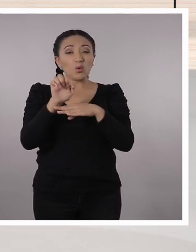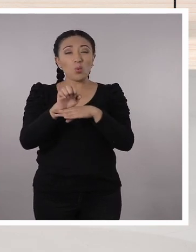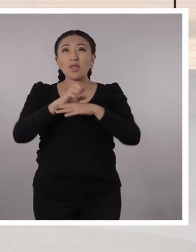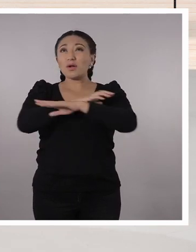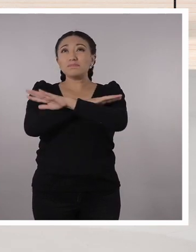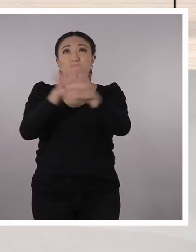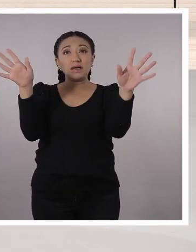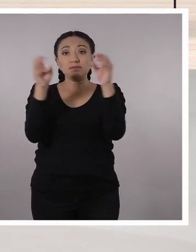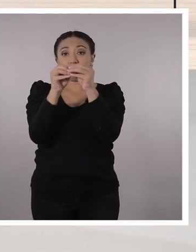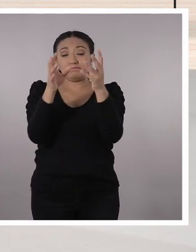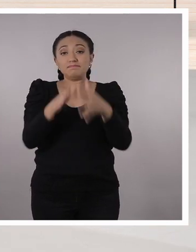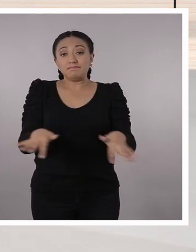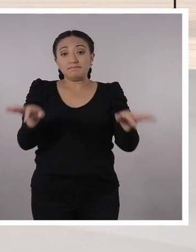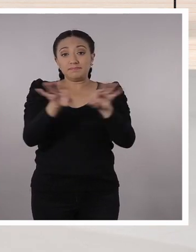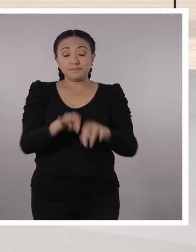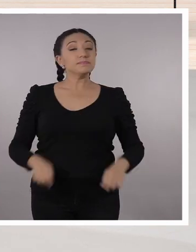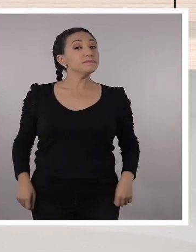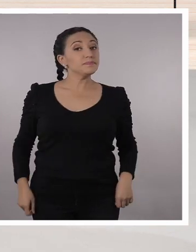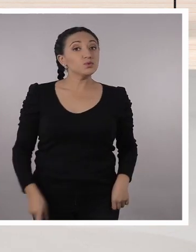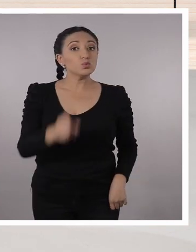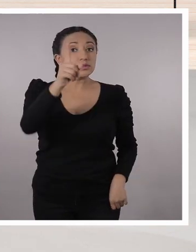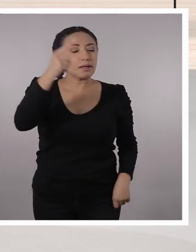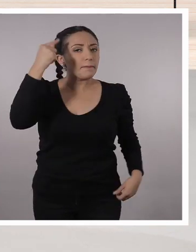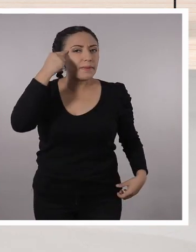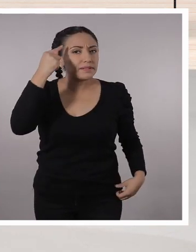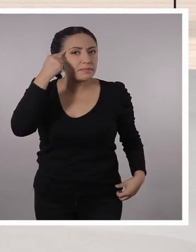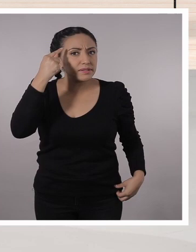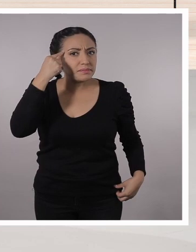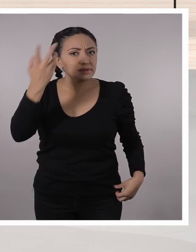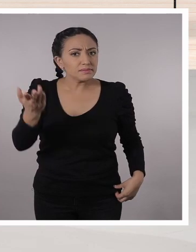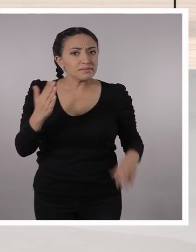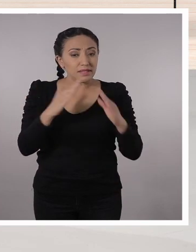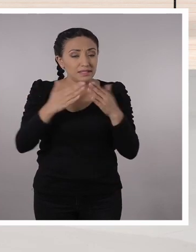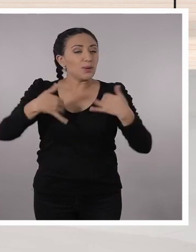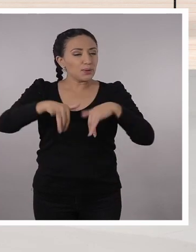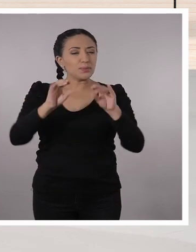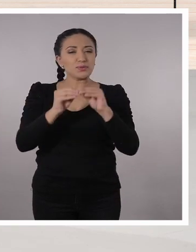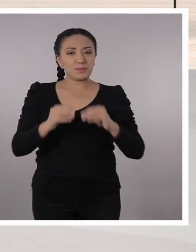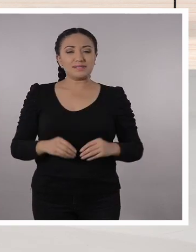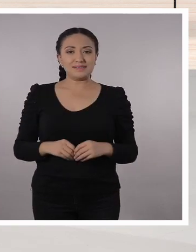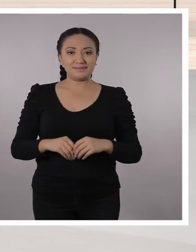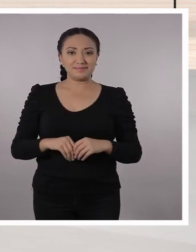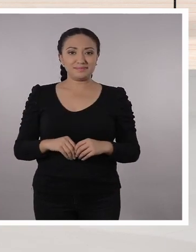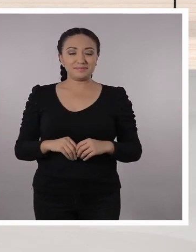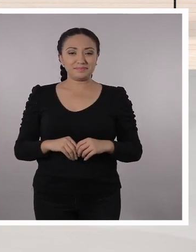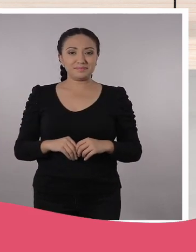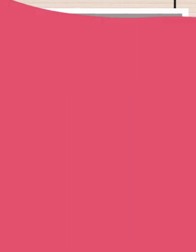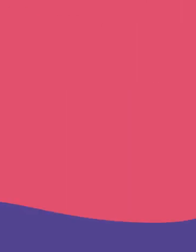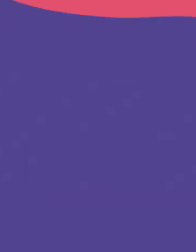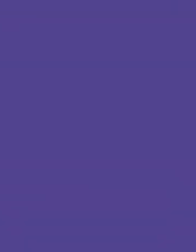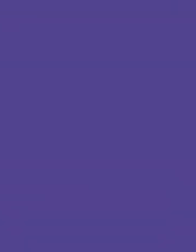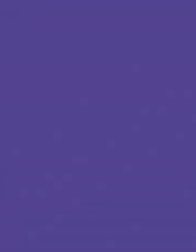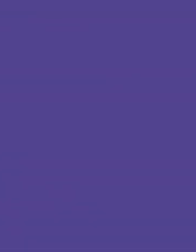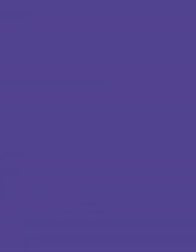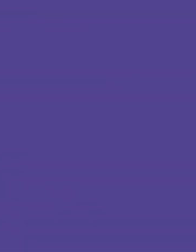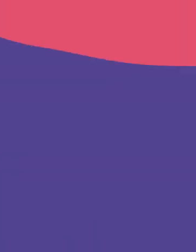en el Ecuador son innumerables. Así que espero que lo vayan pensando en casa también. Y seguimos con nuestra clase.